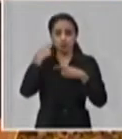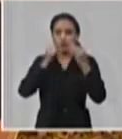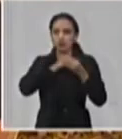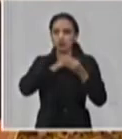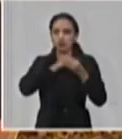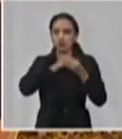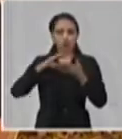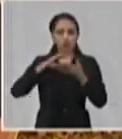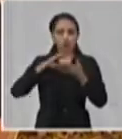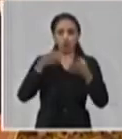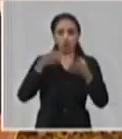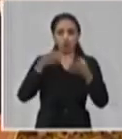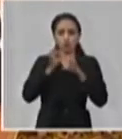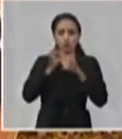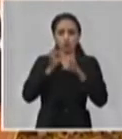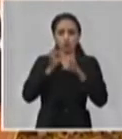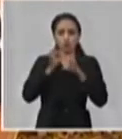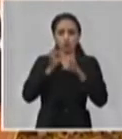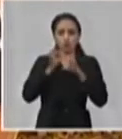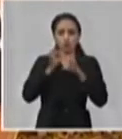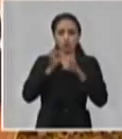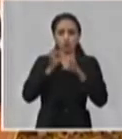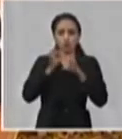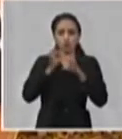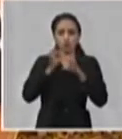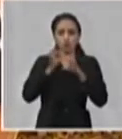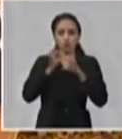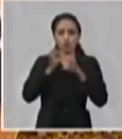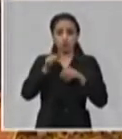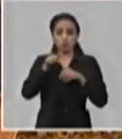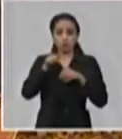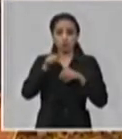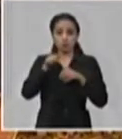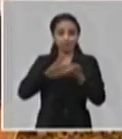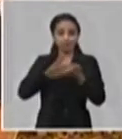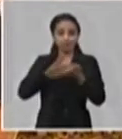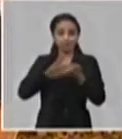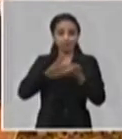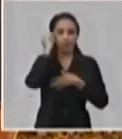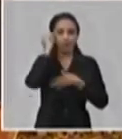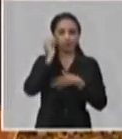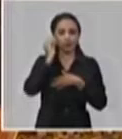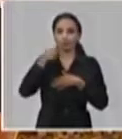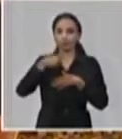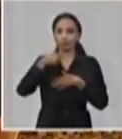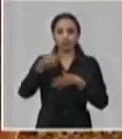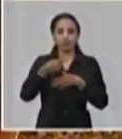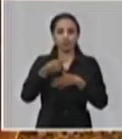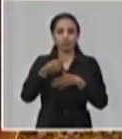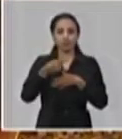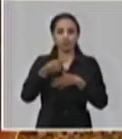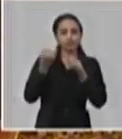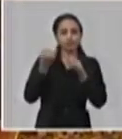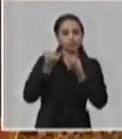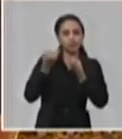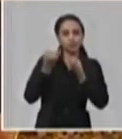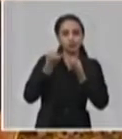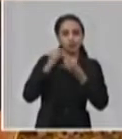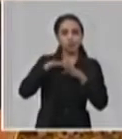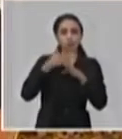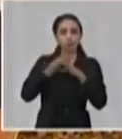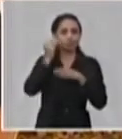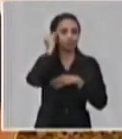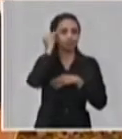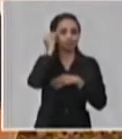estos grupos de expertos, porque de esto estamos aprendiendo todos, todos los días. Es decir, estamos recibiendo información, vamos incorporándolo, pero